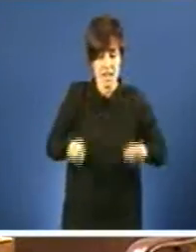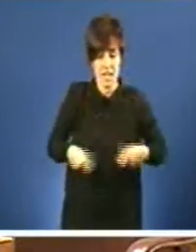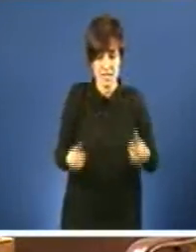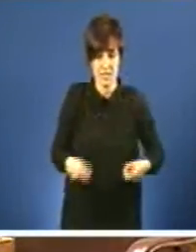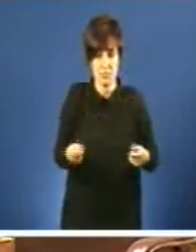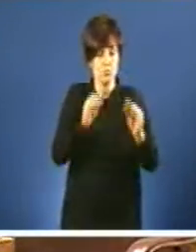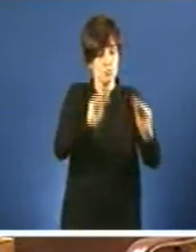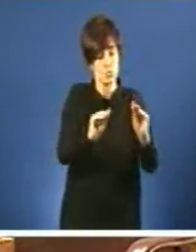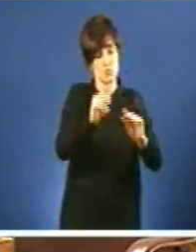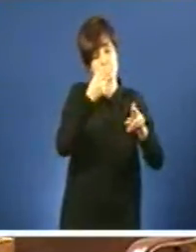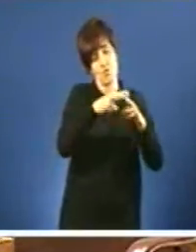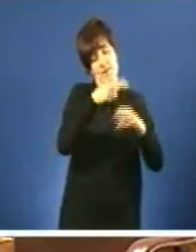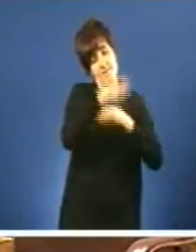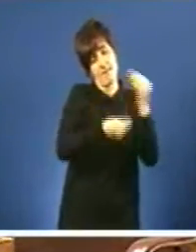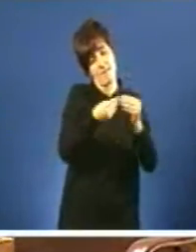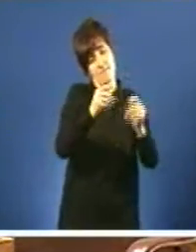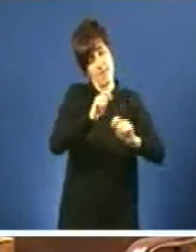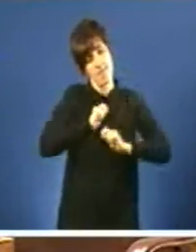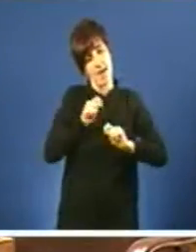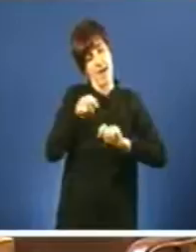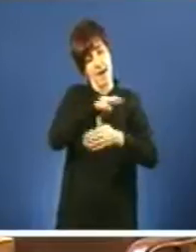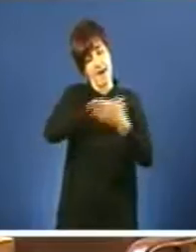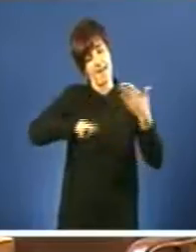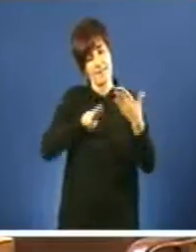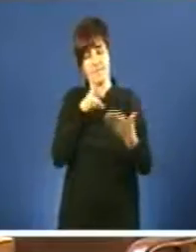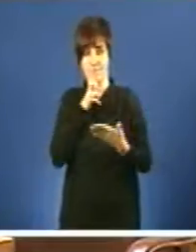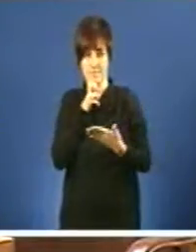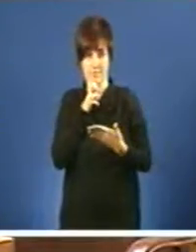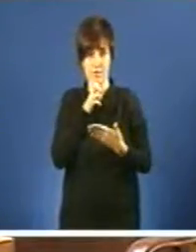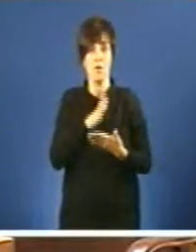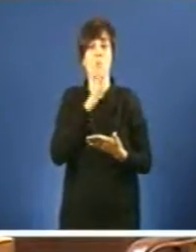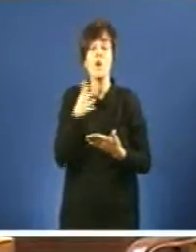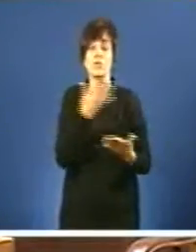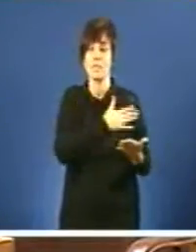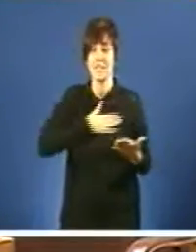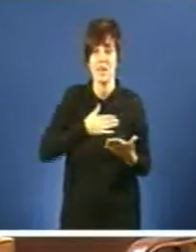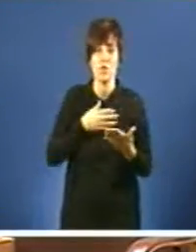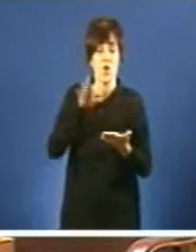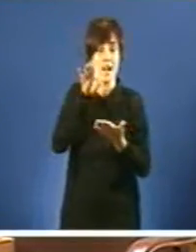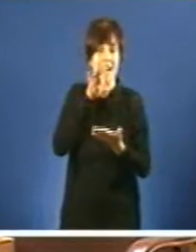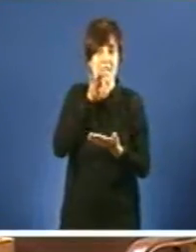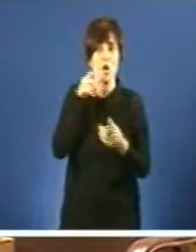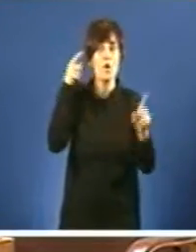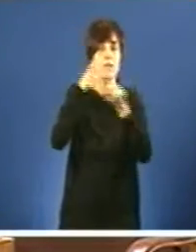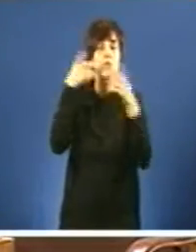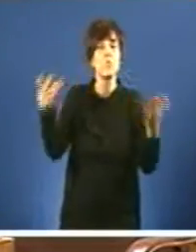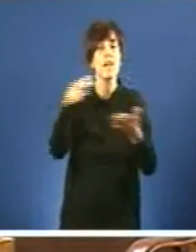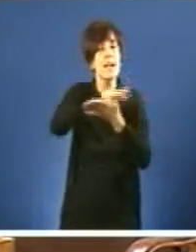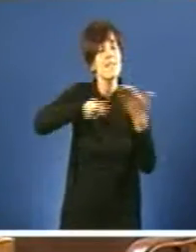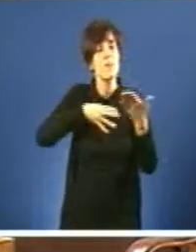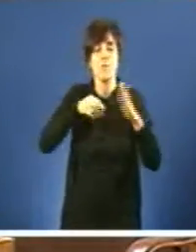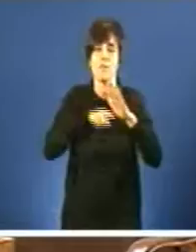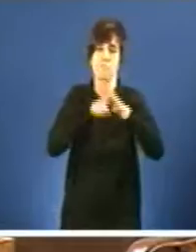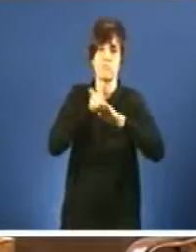a súas políticas. Por iso queremos galego para que Galiza poida desenvolverse plenamente. Defendemos o galego porque defender o